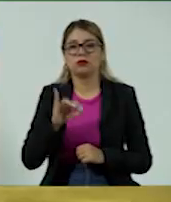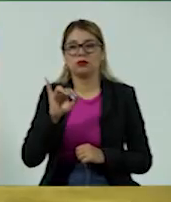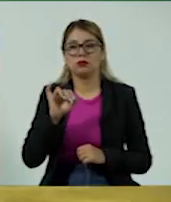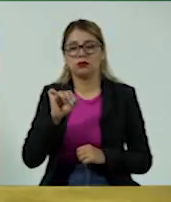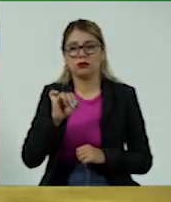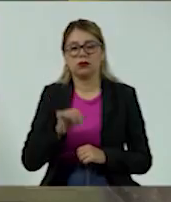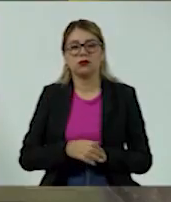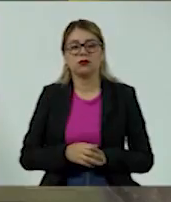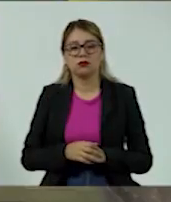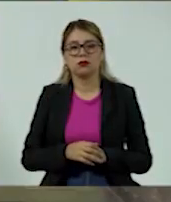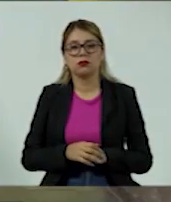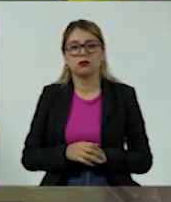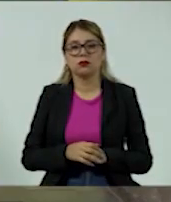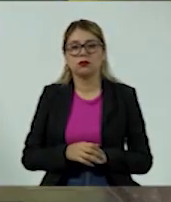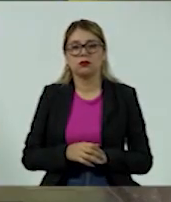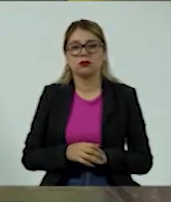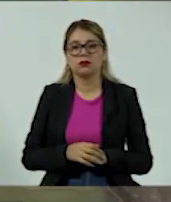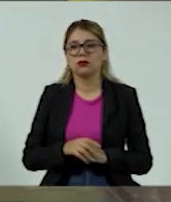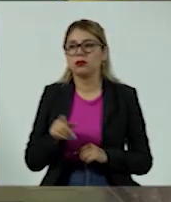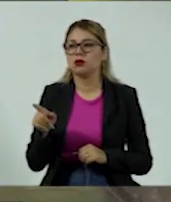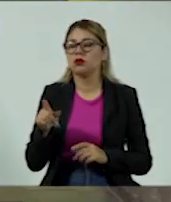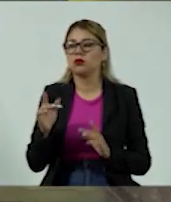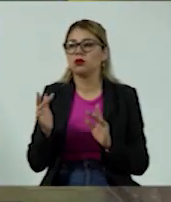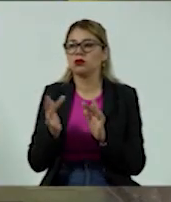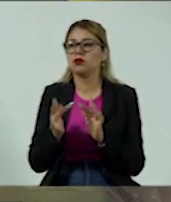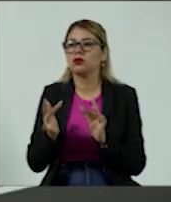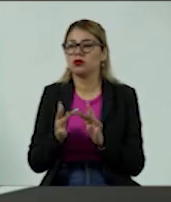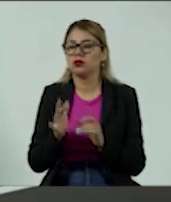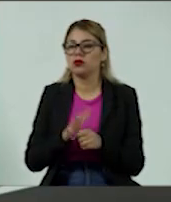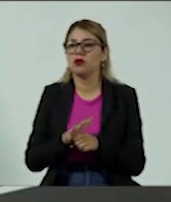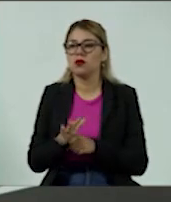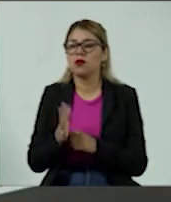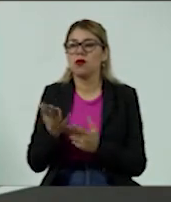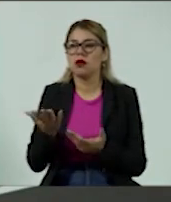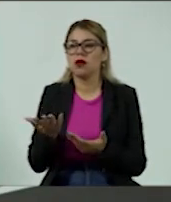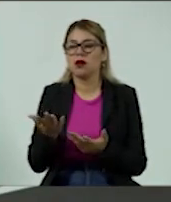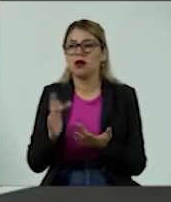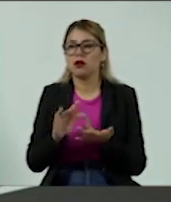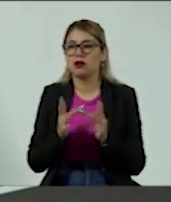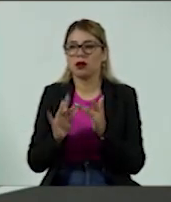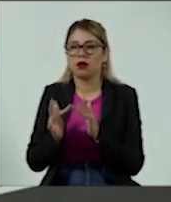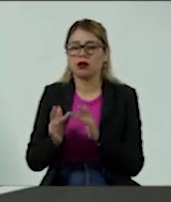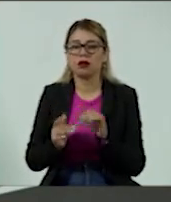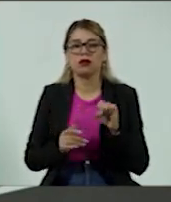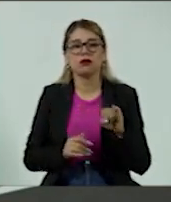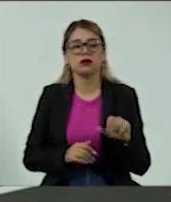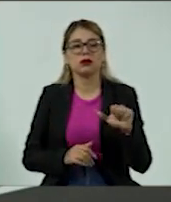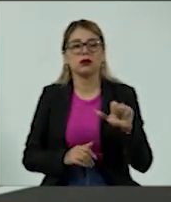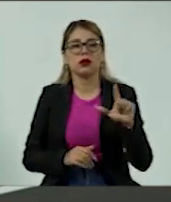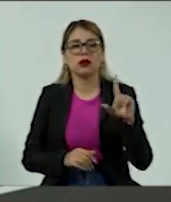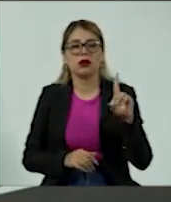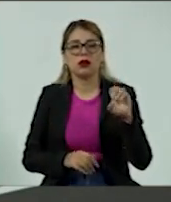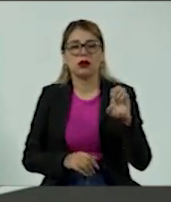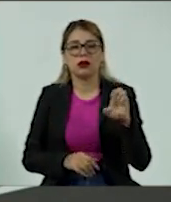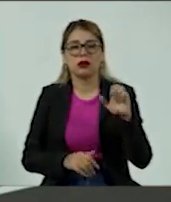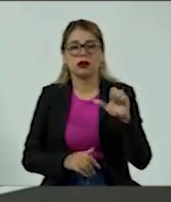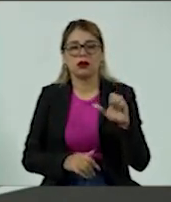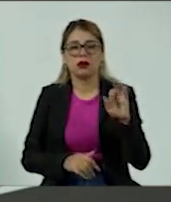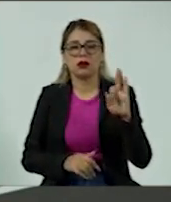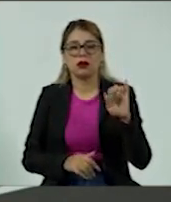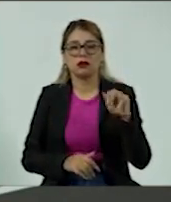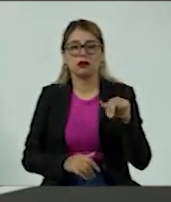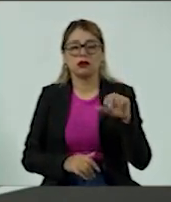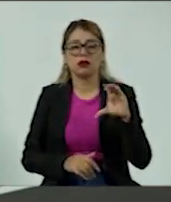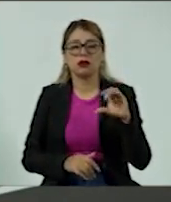Bueno, mi estimado, también ¿dónde te pueden seguir a través de tus cuentas oficiales? Ah, muchas gracias. A través de Aldea Financiera, nos pueden seguir en